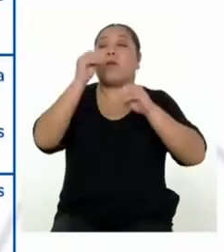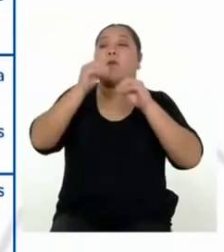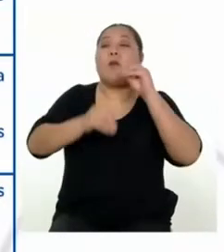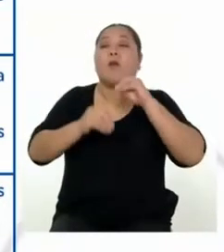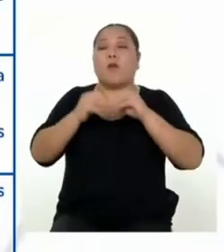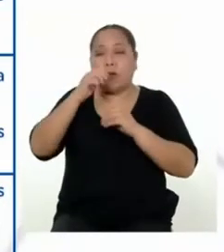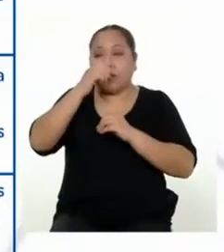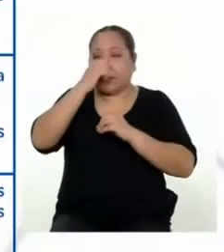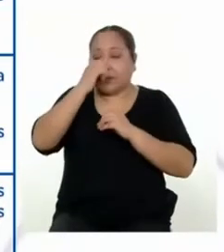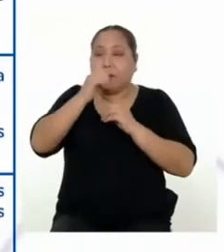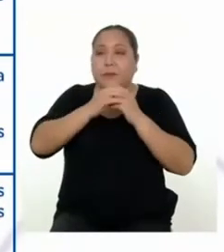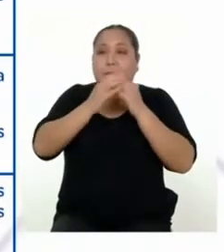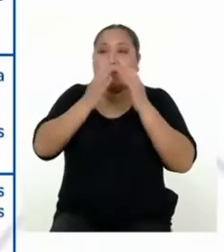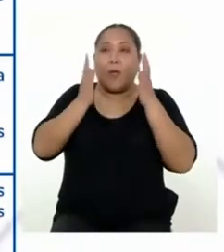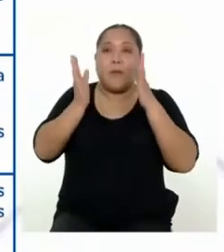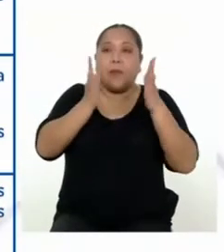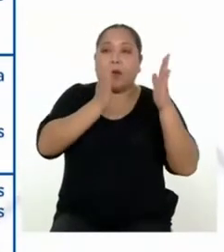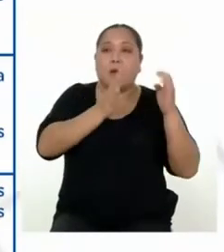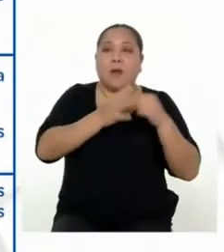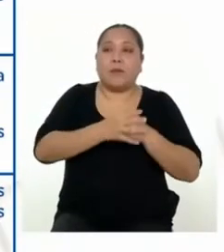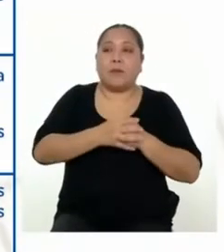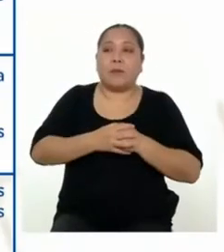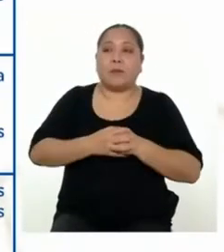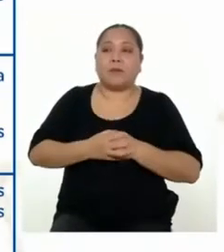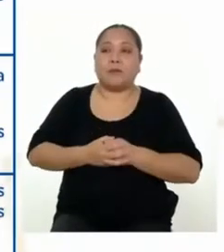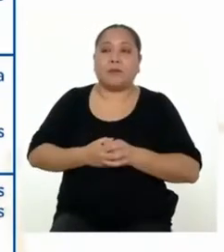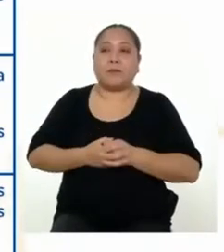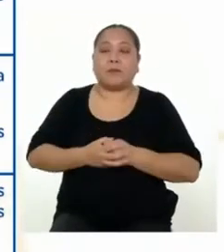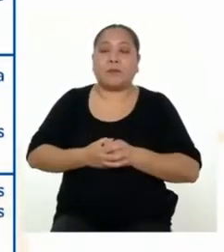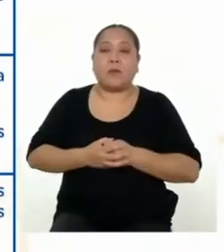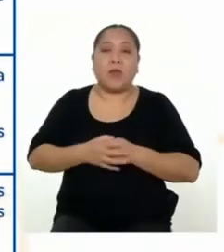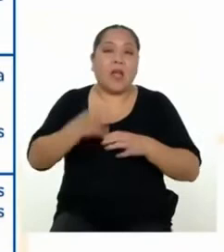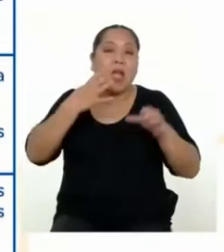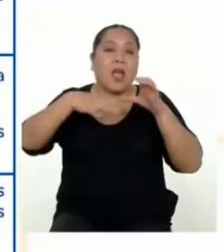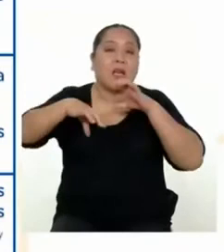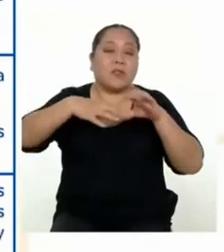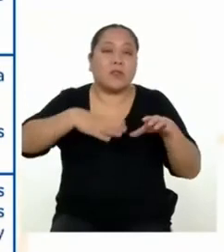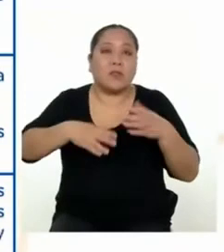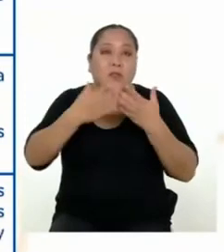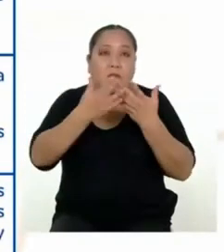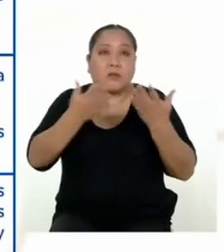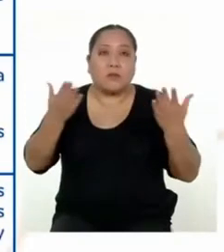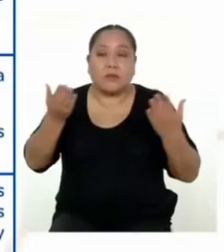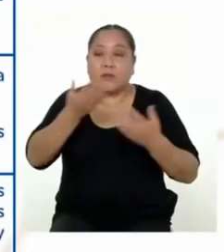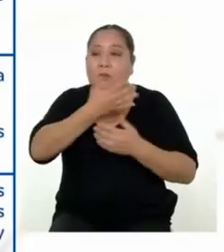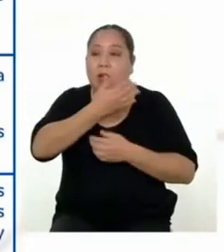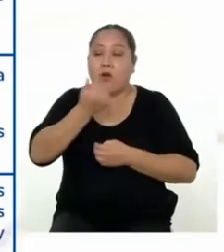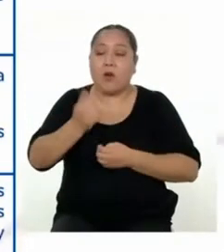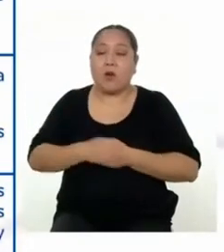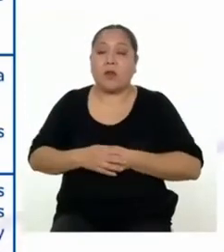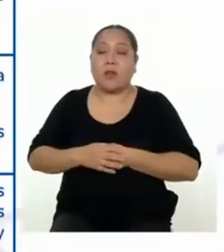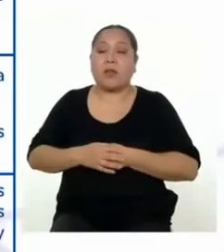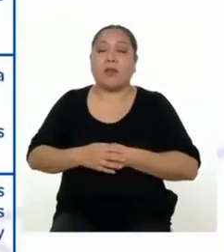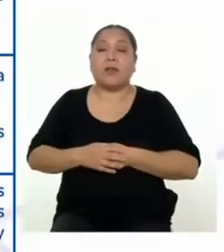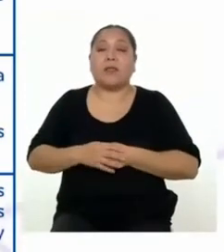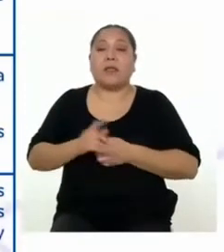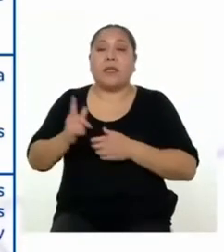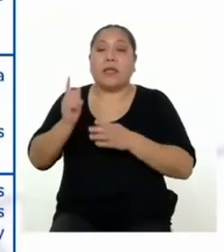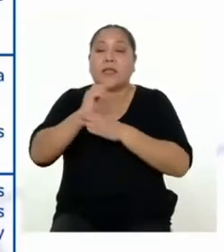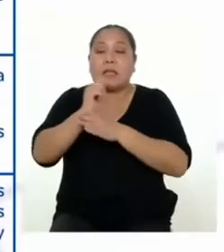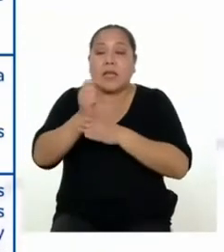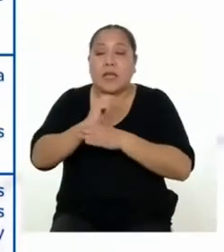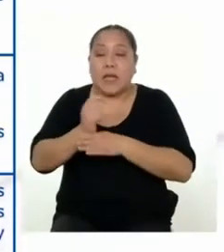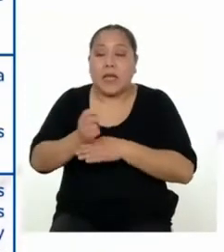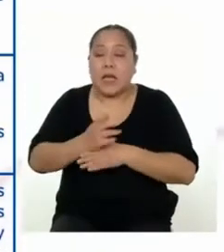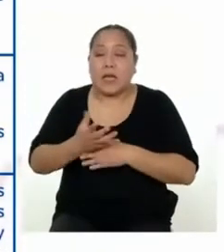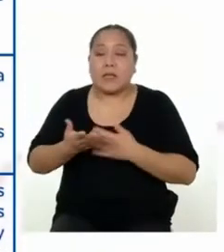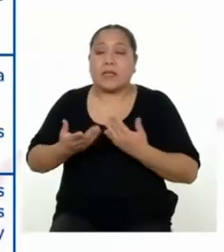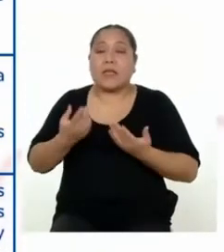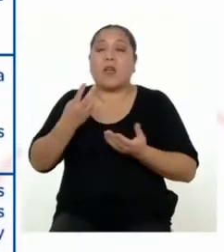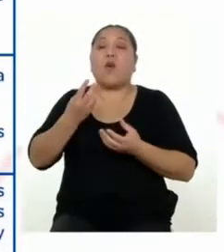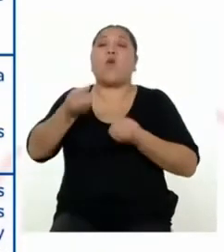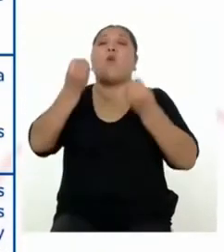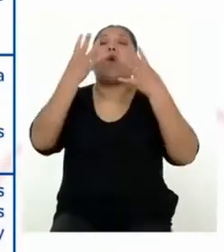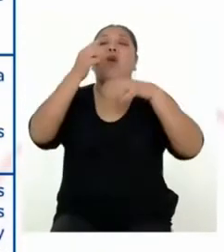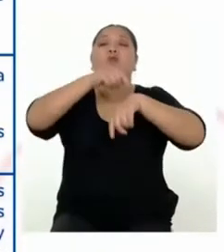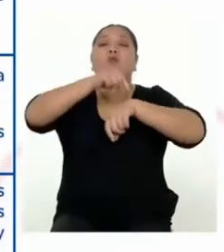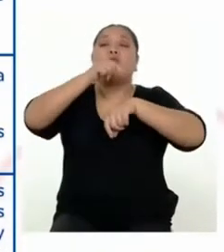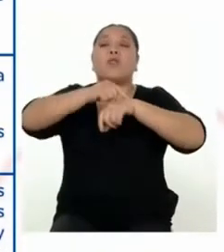la situación problemática, las acciones de mejora, las tareas, los responsables y el tiempo para su implementación.